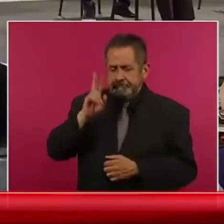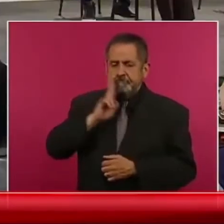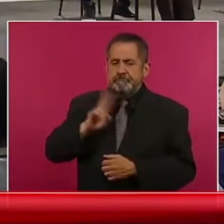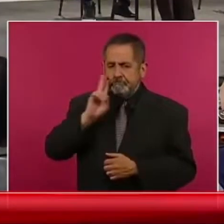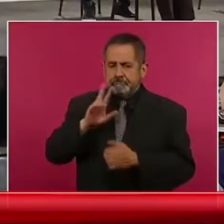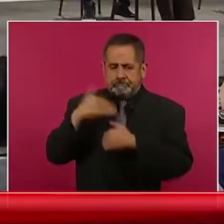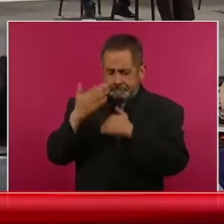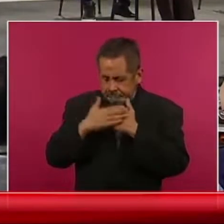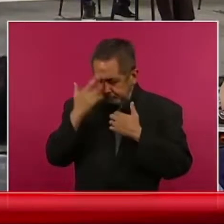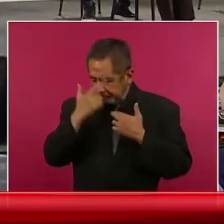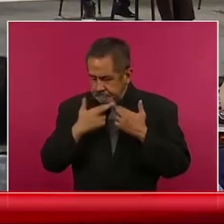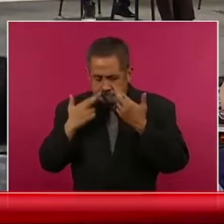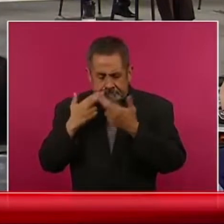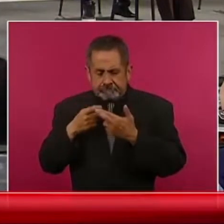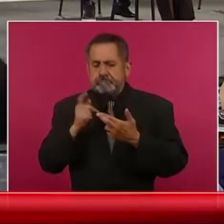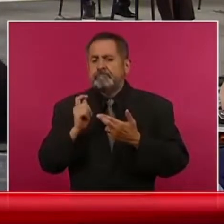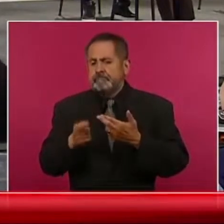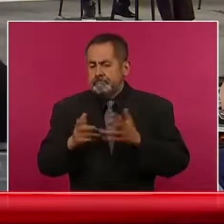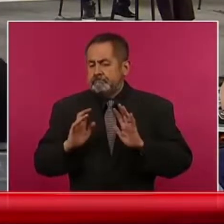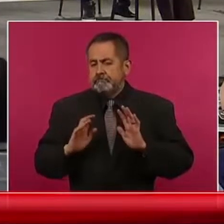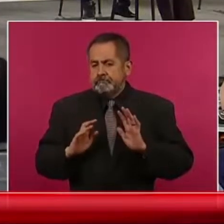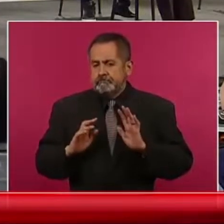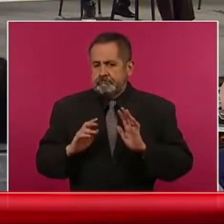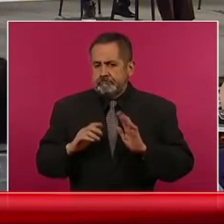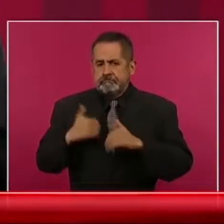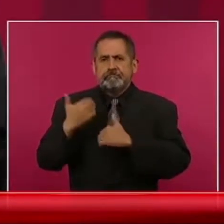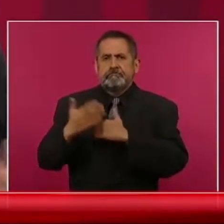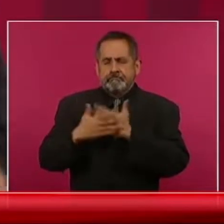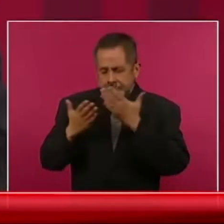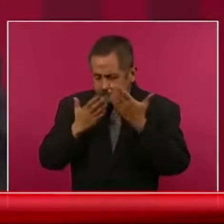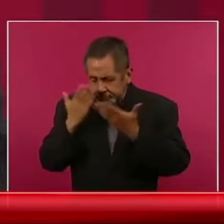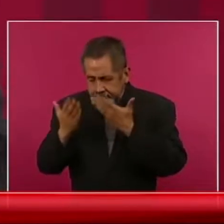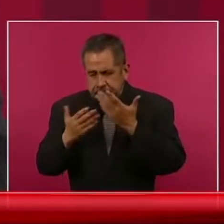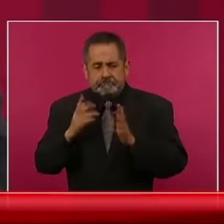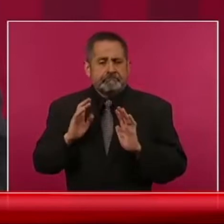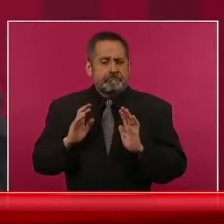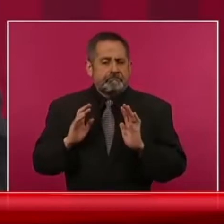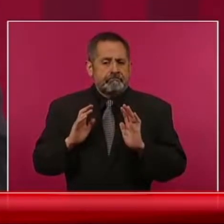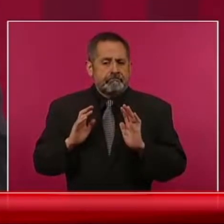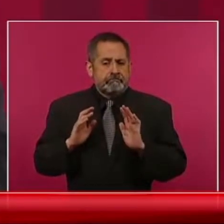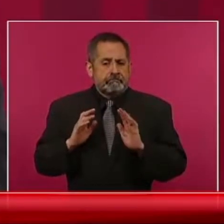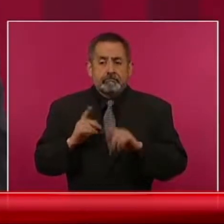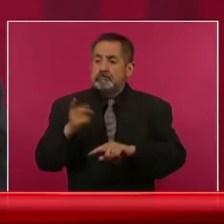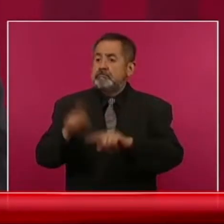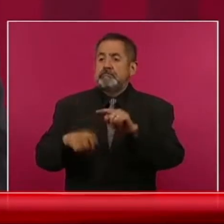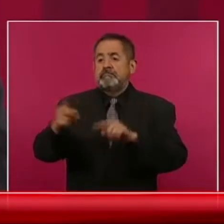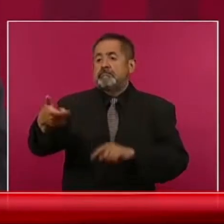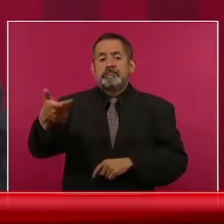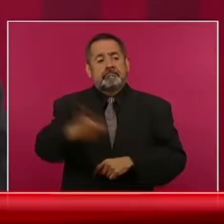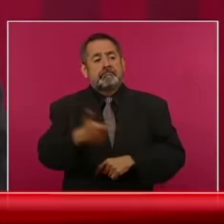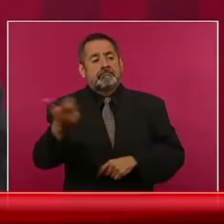No vamos a estar bolseando a la gente.